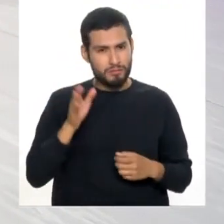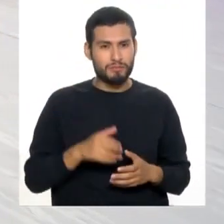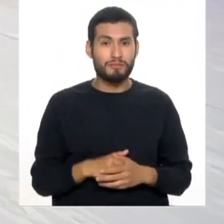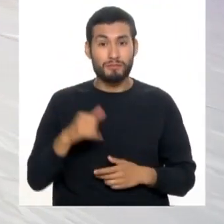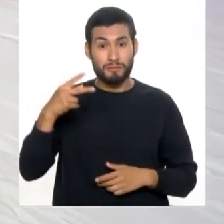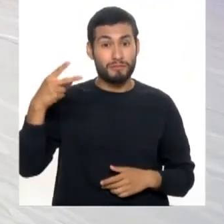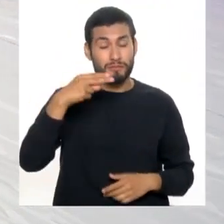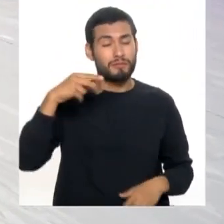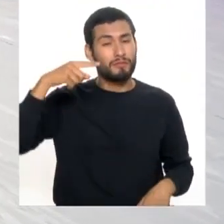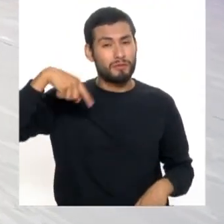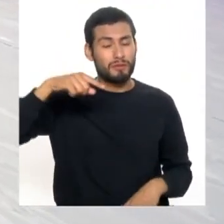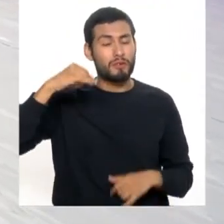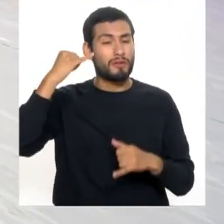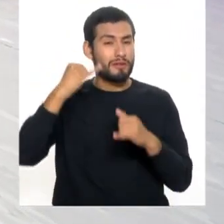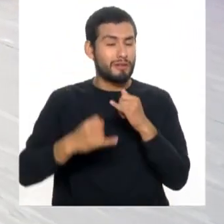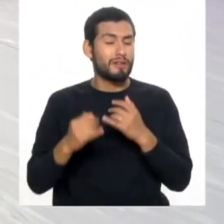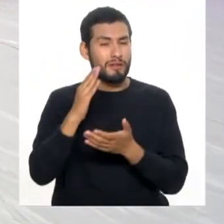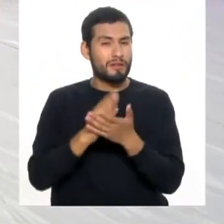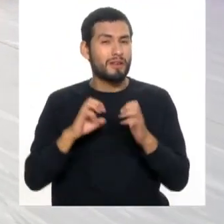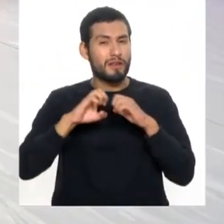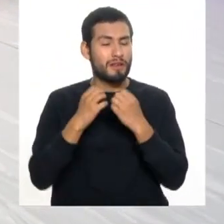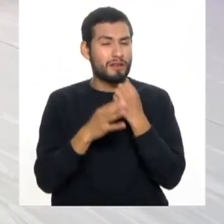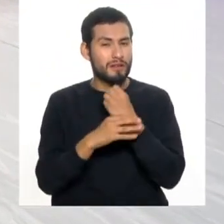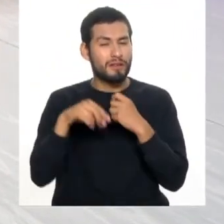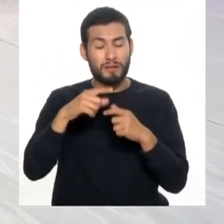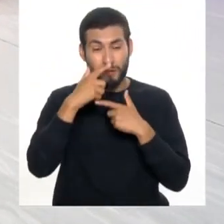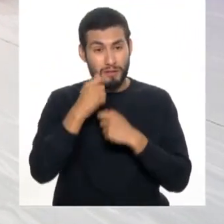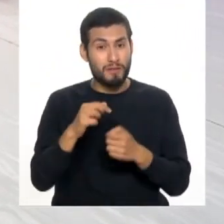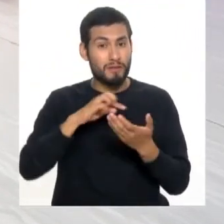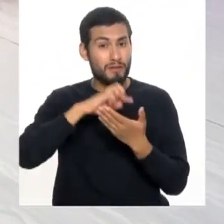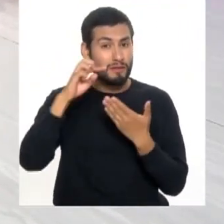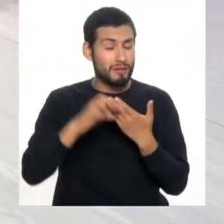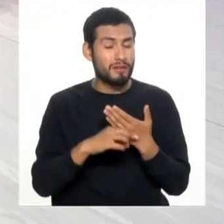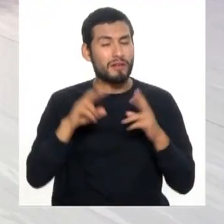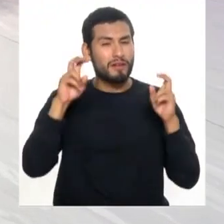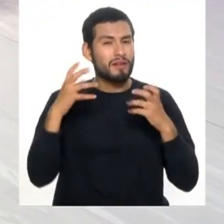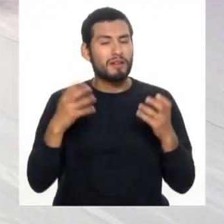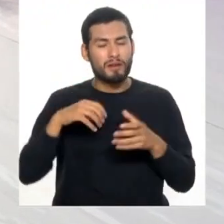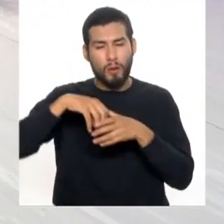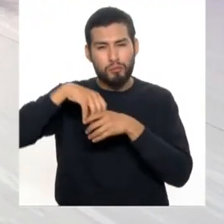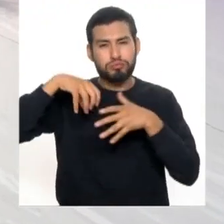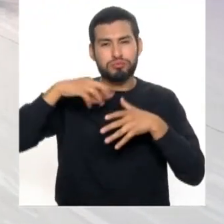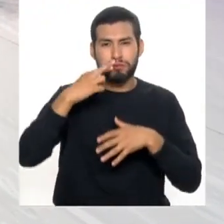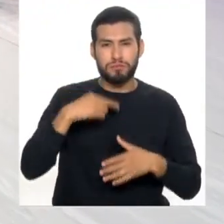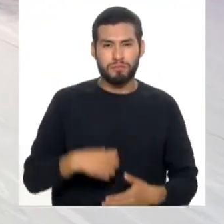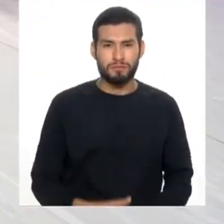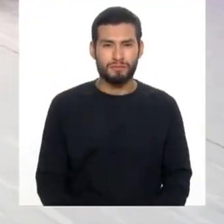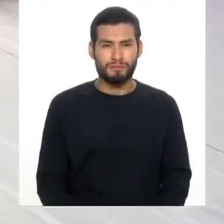al corte y ya venimos con la parte final de Cuerpo Médico en este interesantísimo programa hablando de la gingivitis.